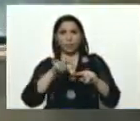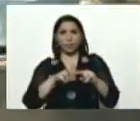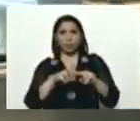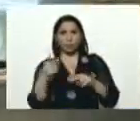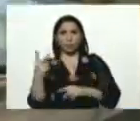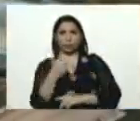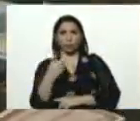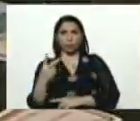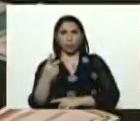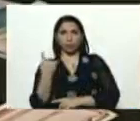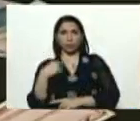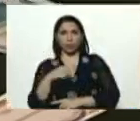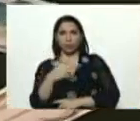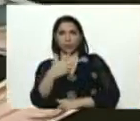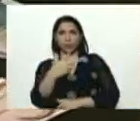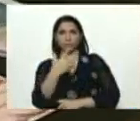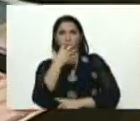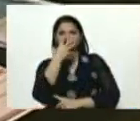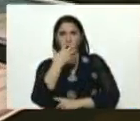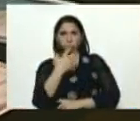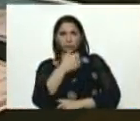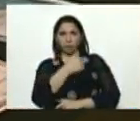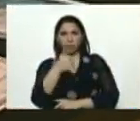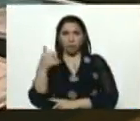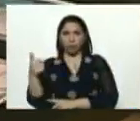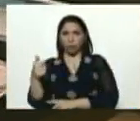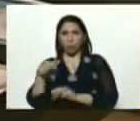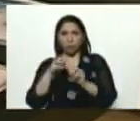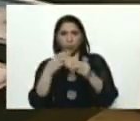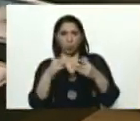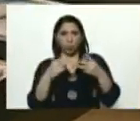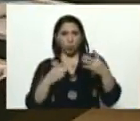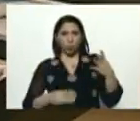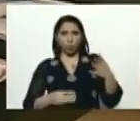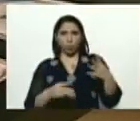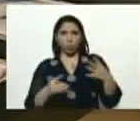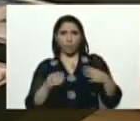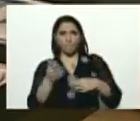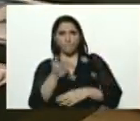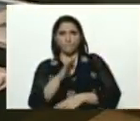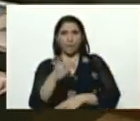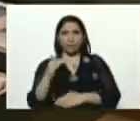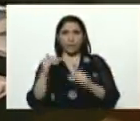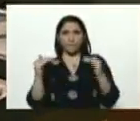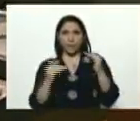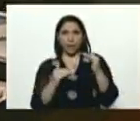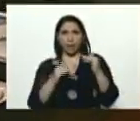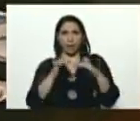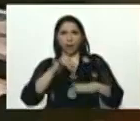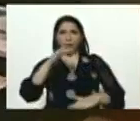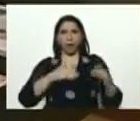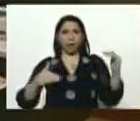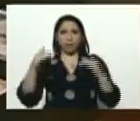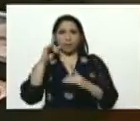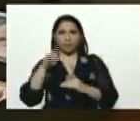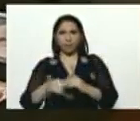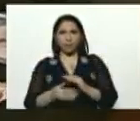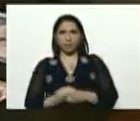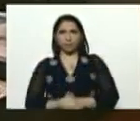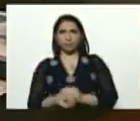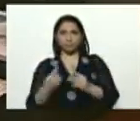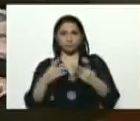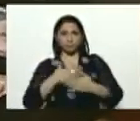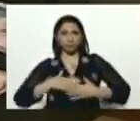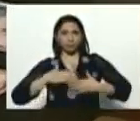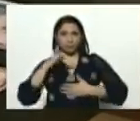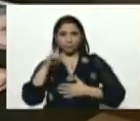velocidades diferentes, y tiene tres velocidades diferentes. En cada uno de los modos tiene la velocidad media, la velocidad baja y la velocidad alta. Entre otras bondades que tiene